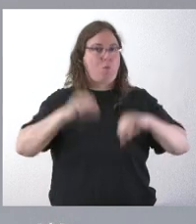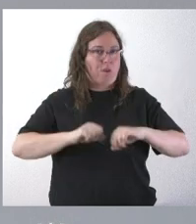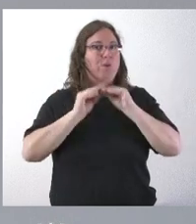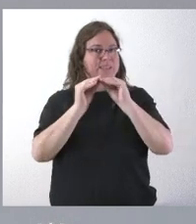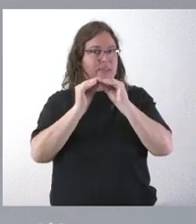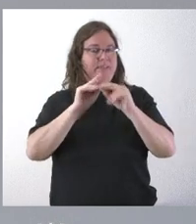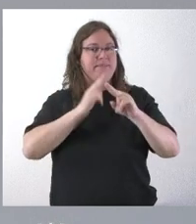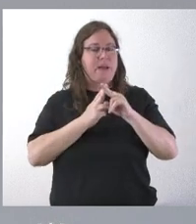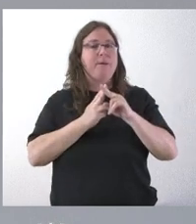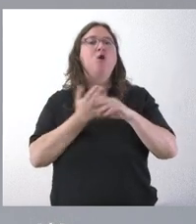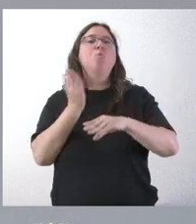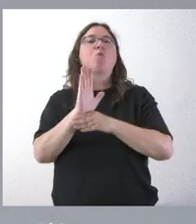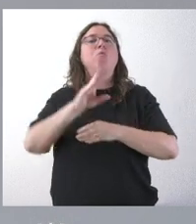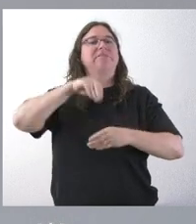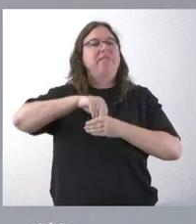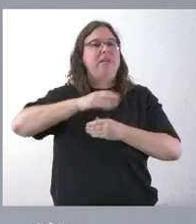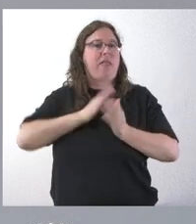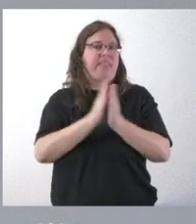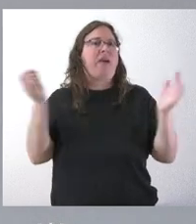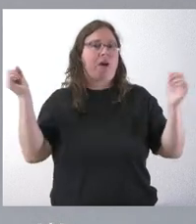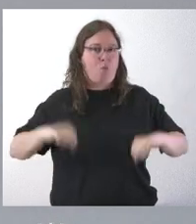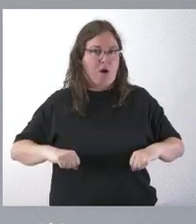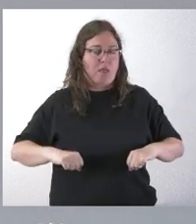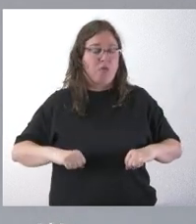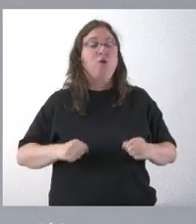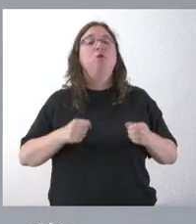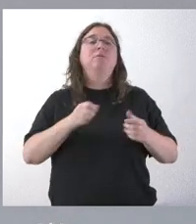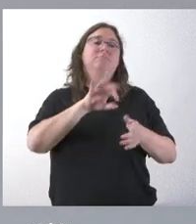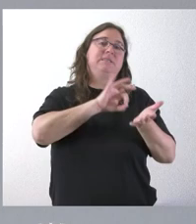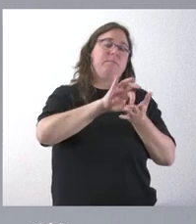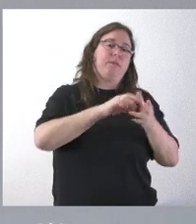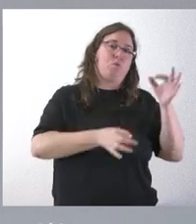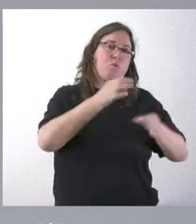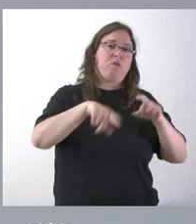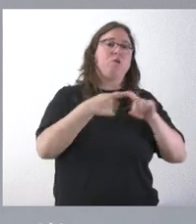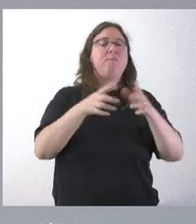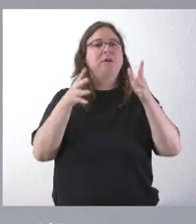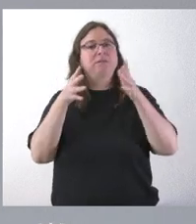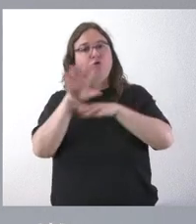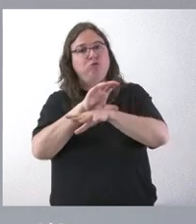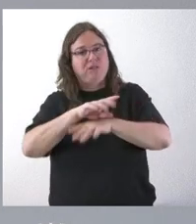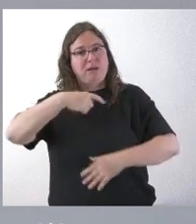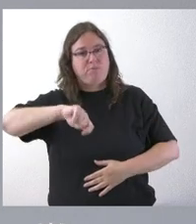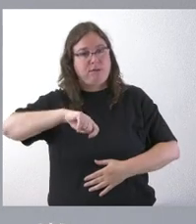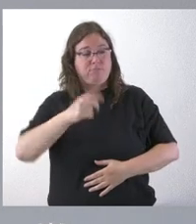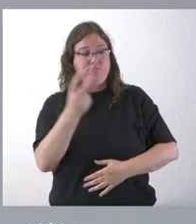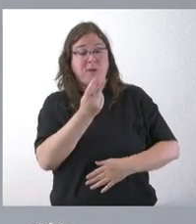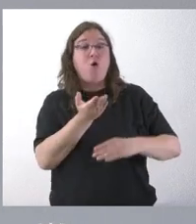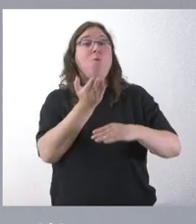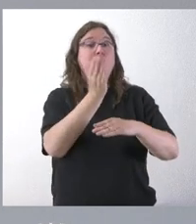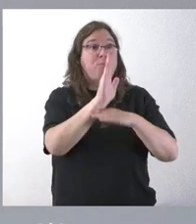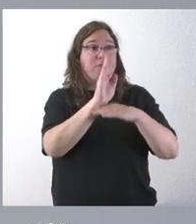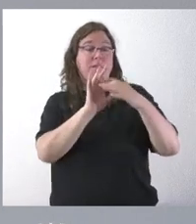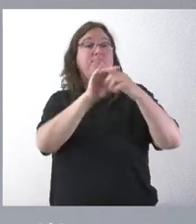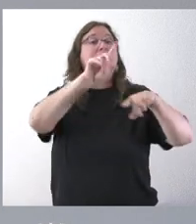interna desde los servicios jurídicos y desde la Consejería de la Presidencia, que va a estar sujeta como tal propuesta a un informe del